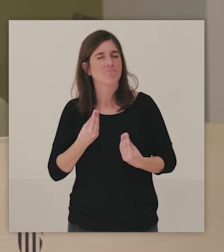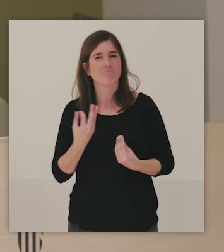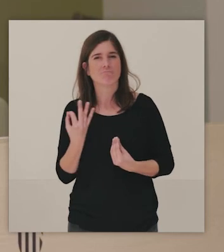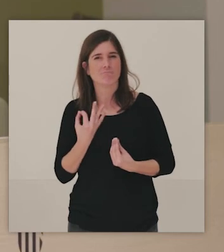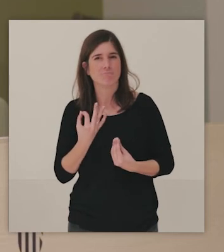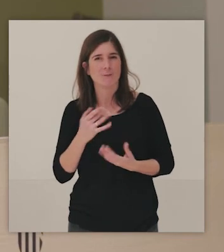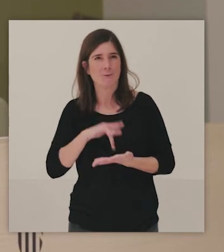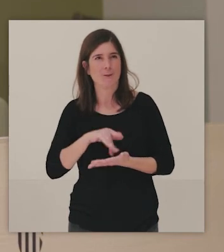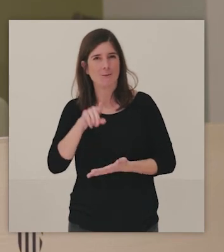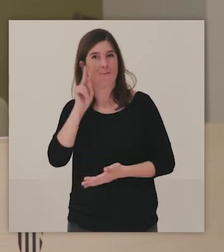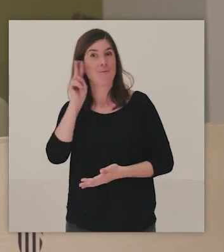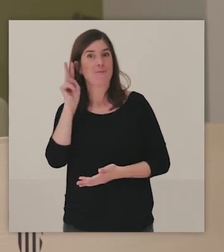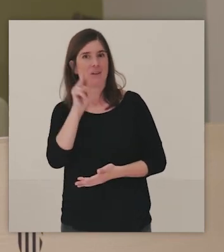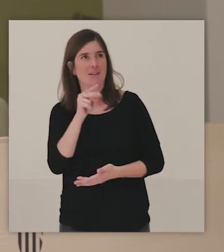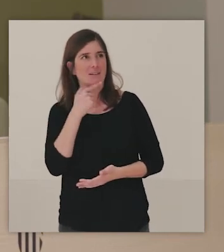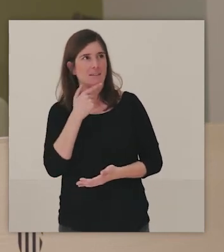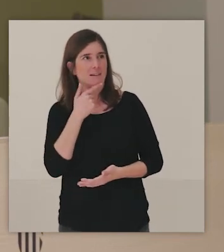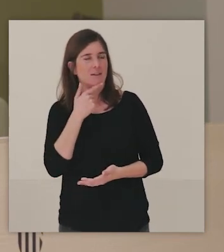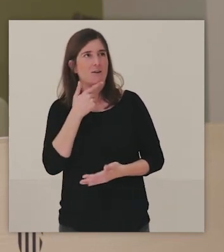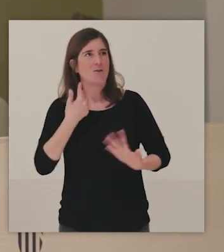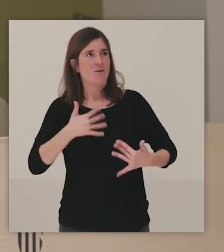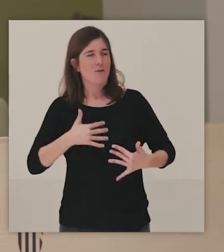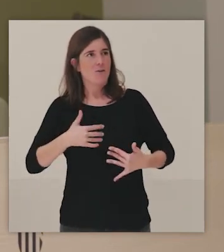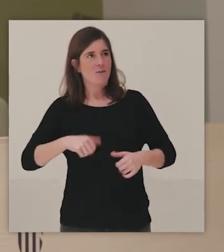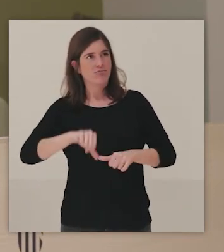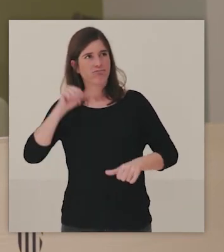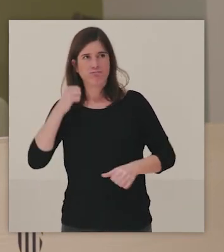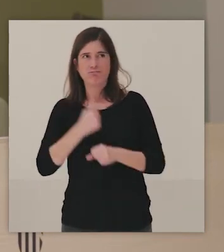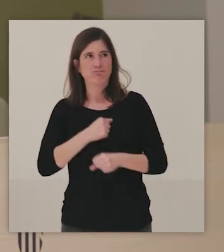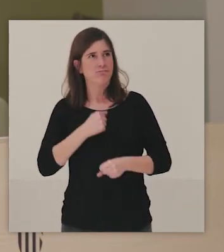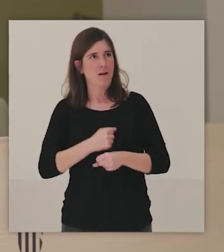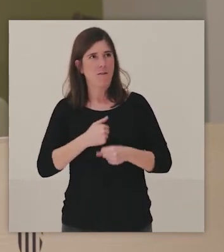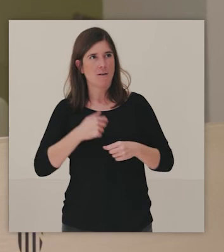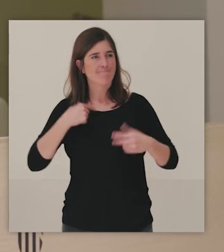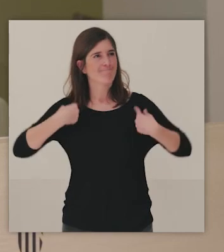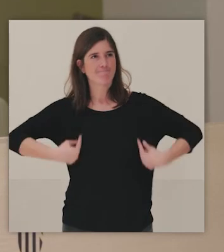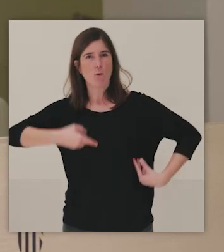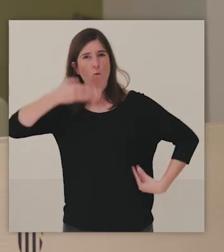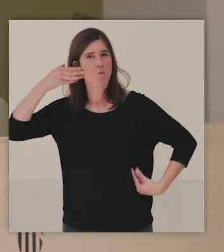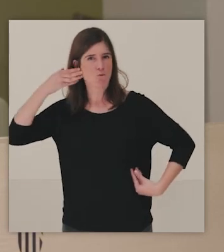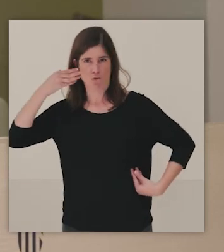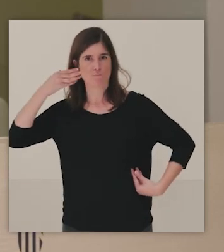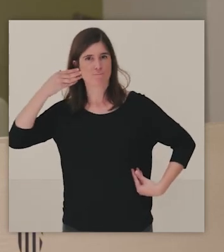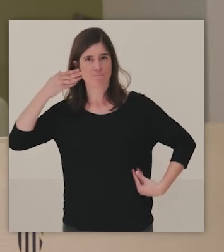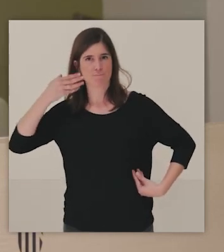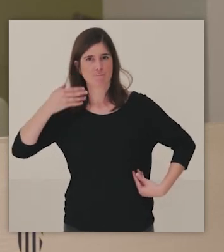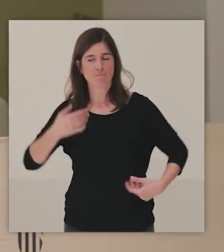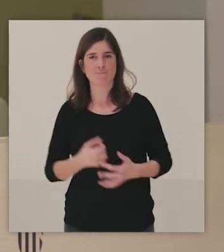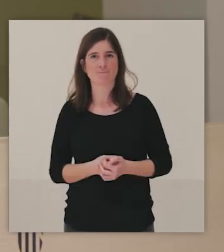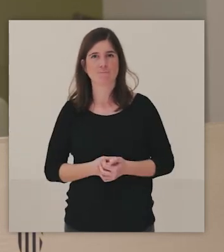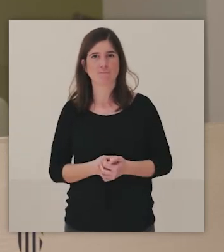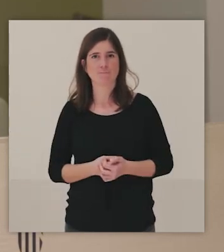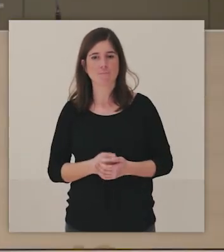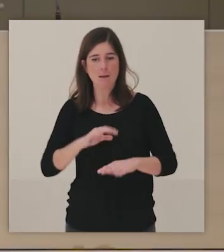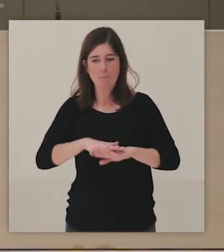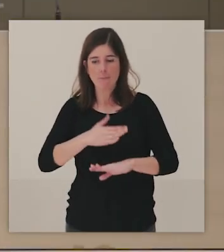parece que cuando las ves dices, bueno, pues ya mereció la pena lo que hice, todo ha merecido la pena, desde luego todo el proceso,